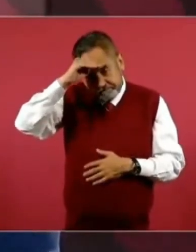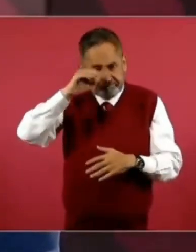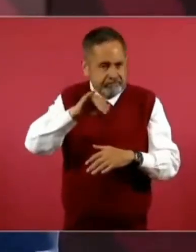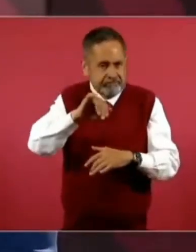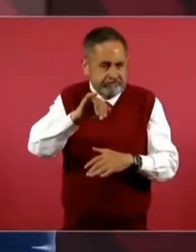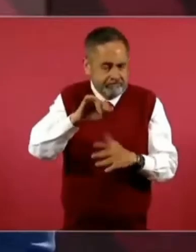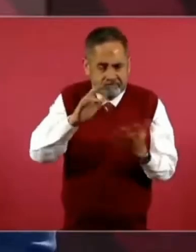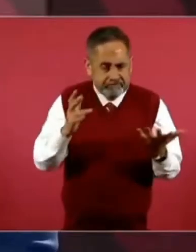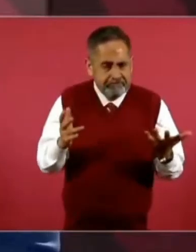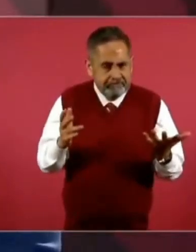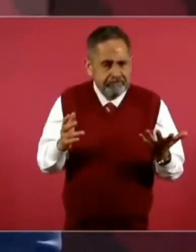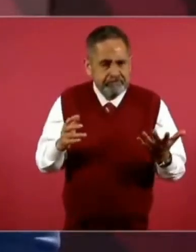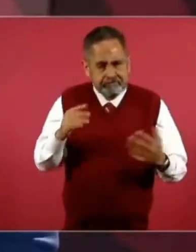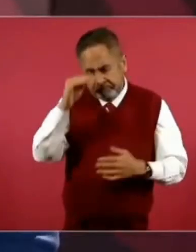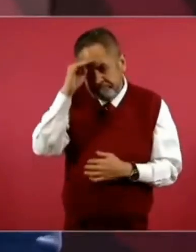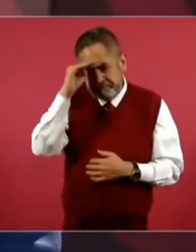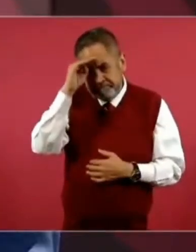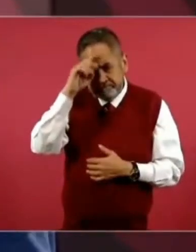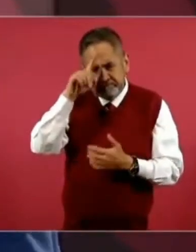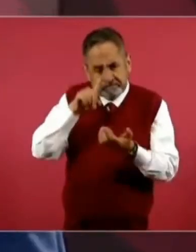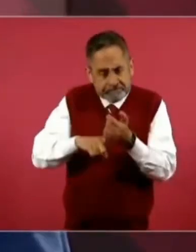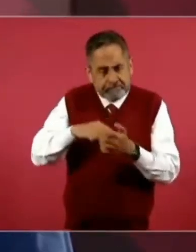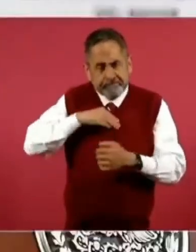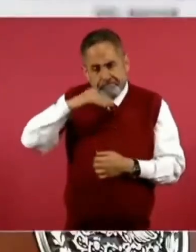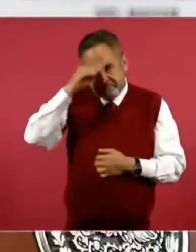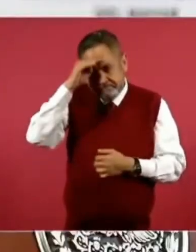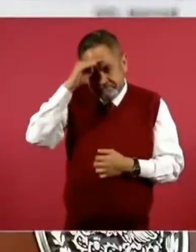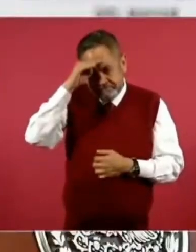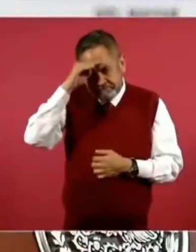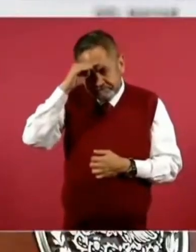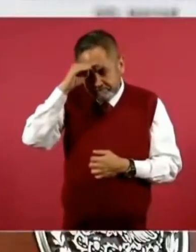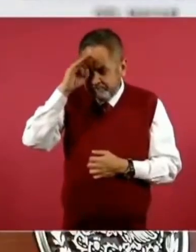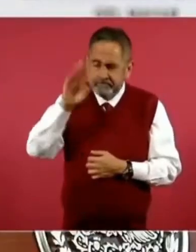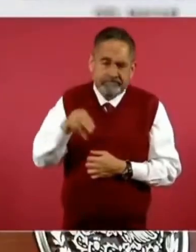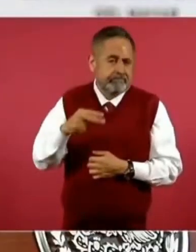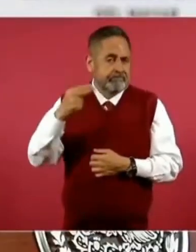era necesario